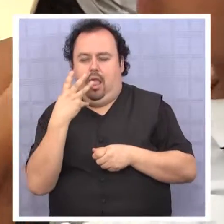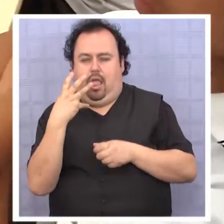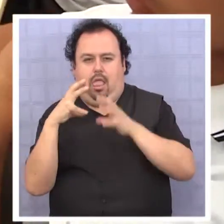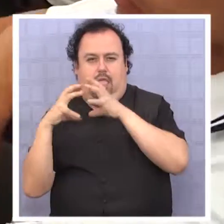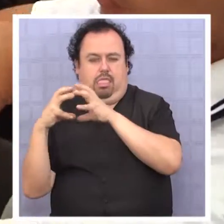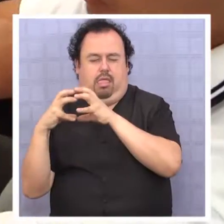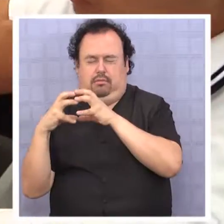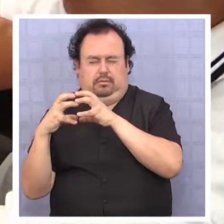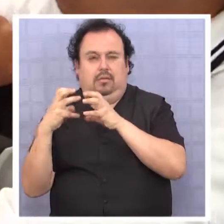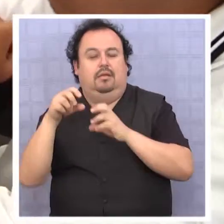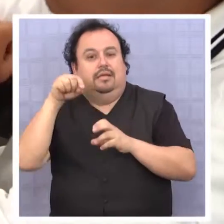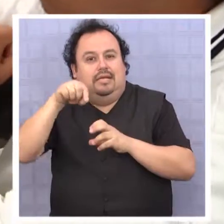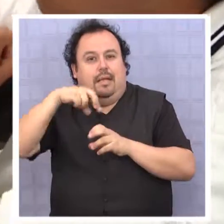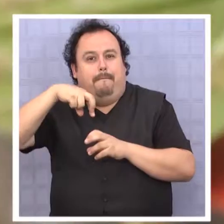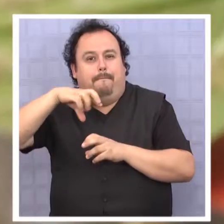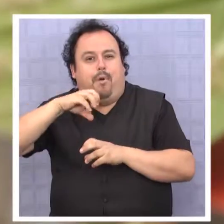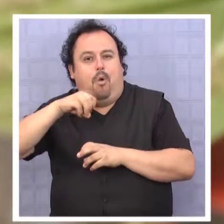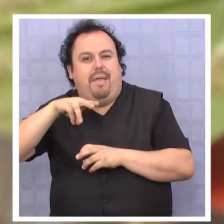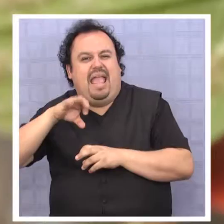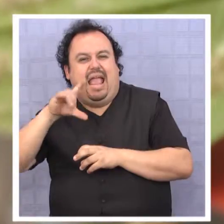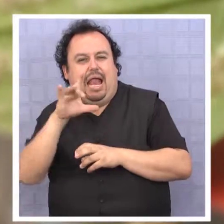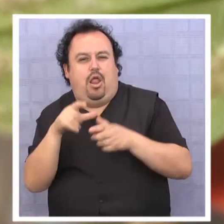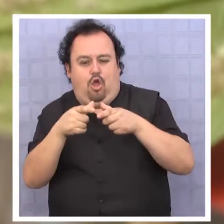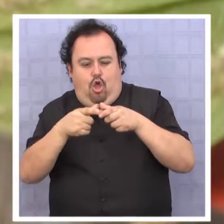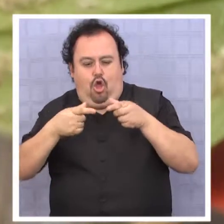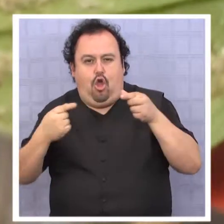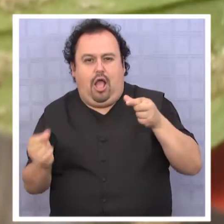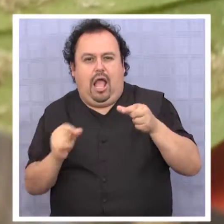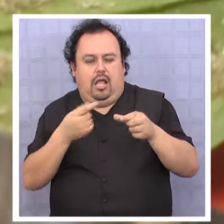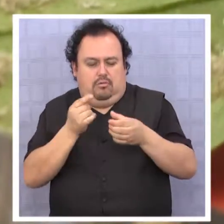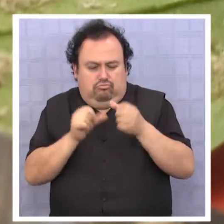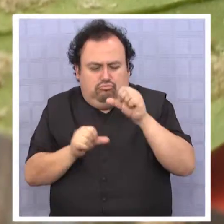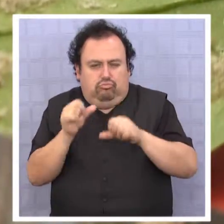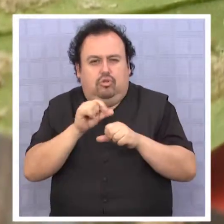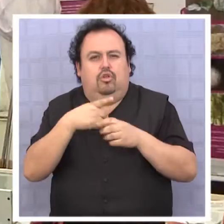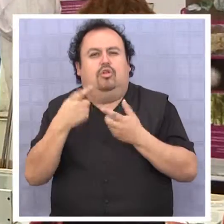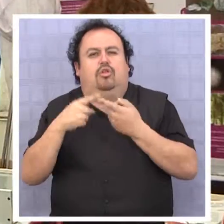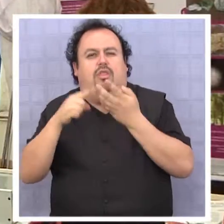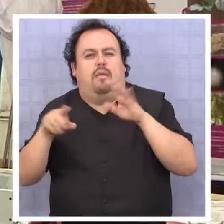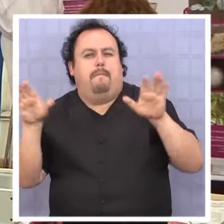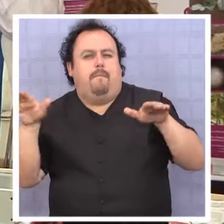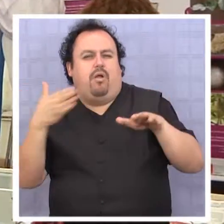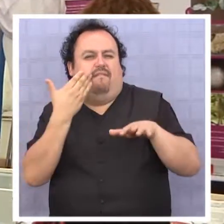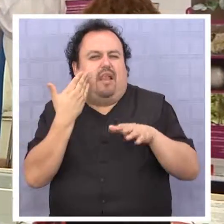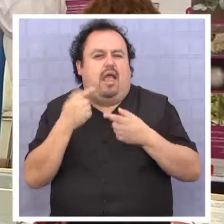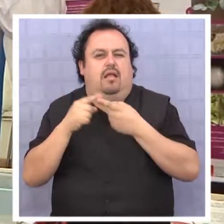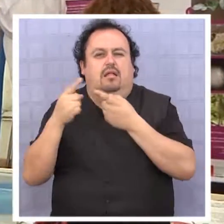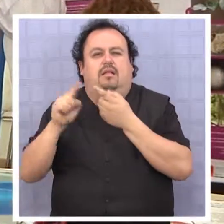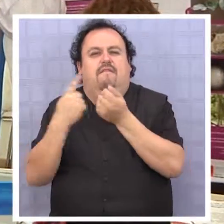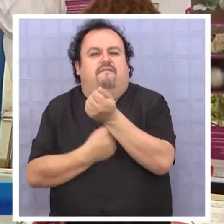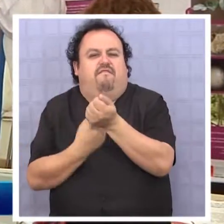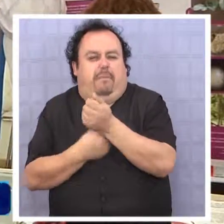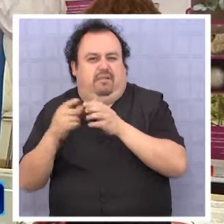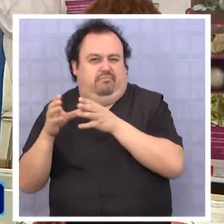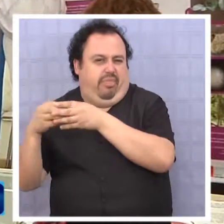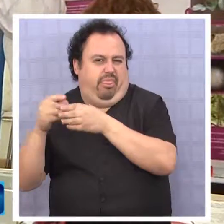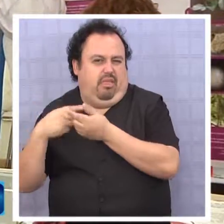cinco microespecies, tanto como de mosca blanca, como de chancho blanco, de la familia paredes y rizo,